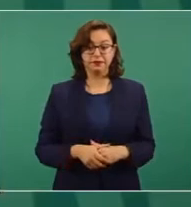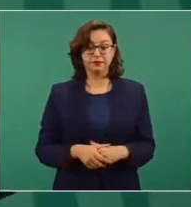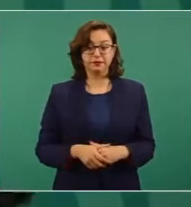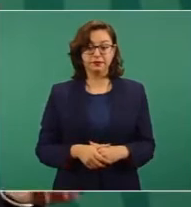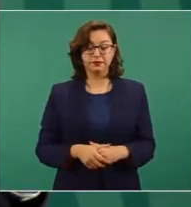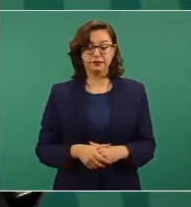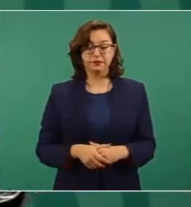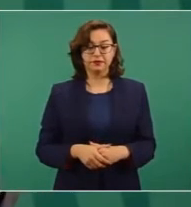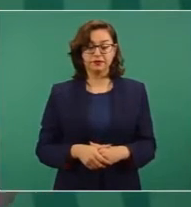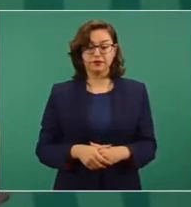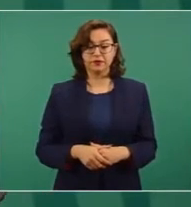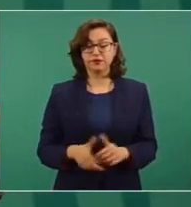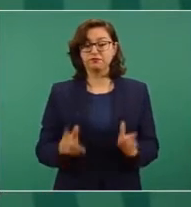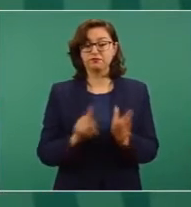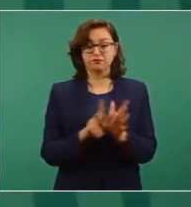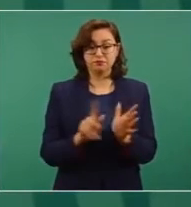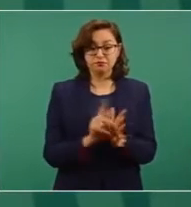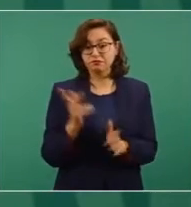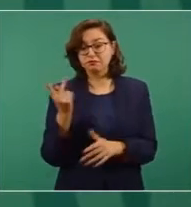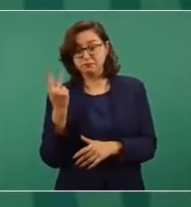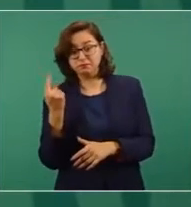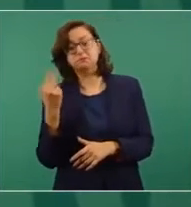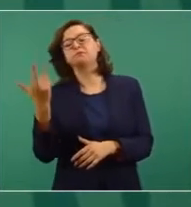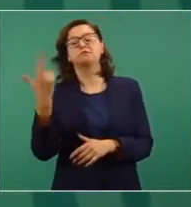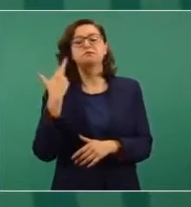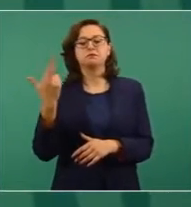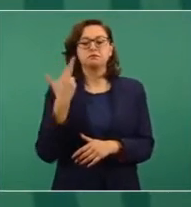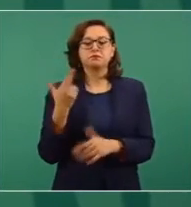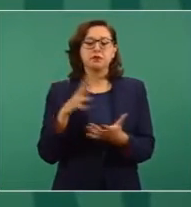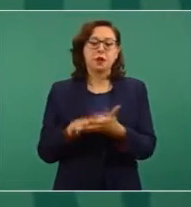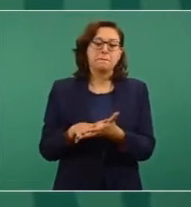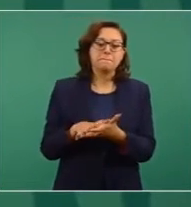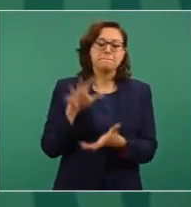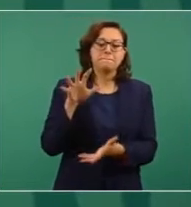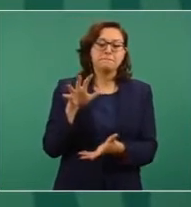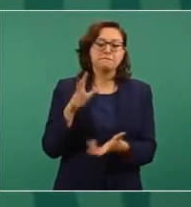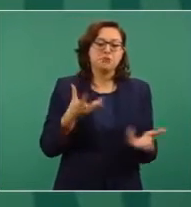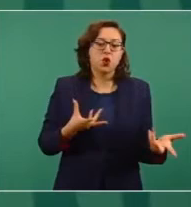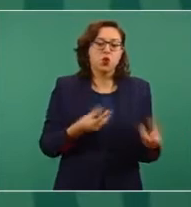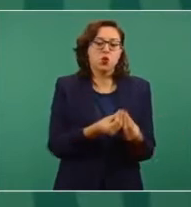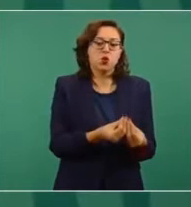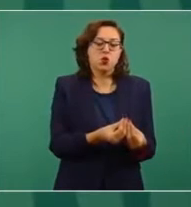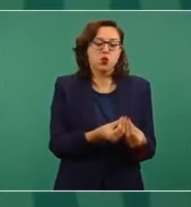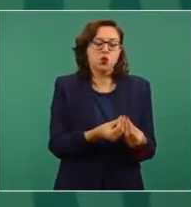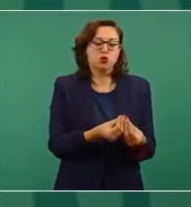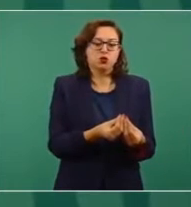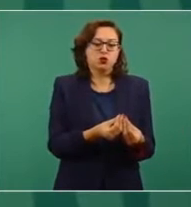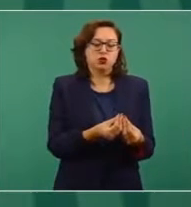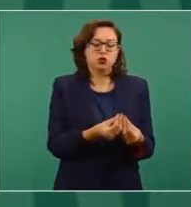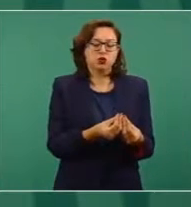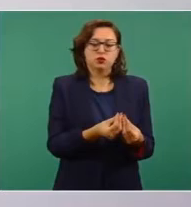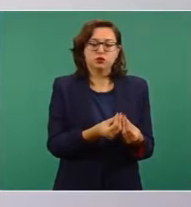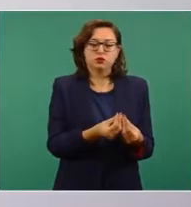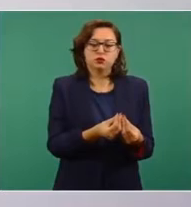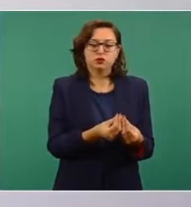La mayoría de los medios está en poder de